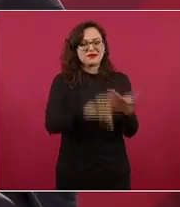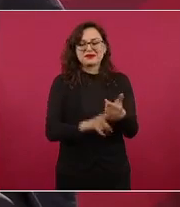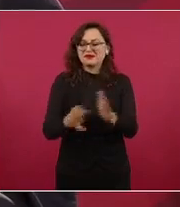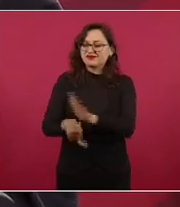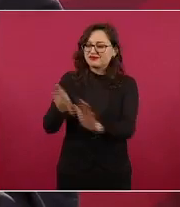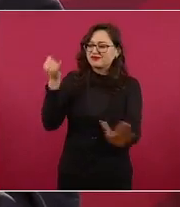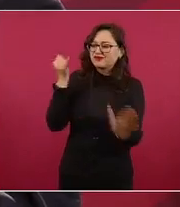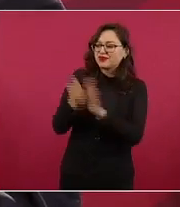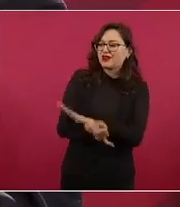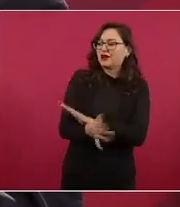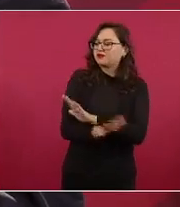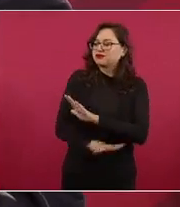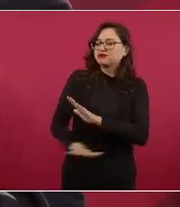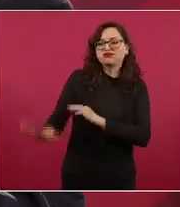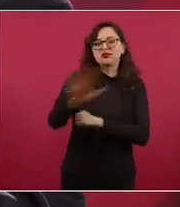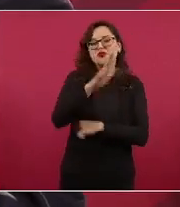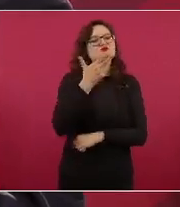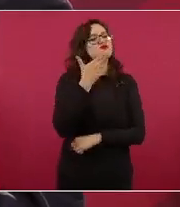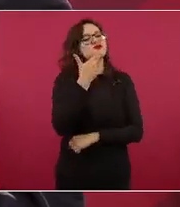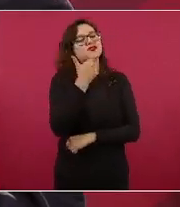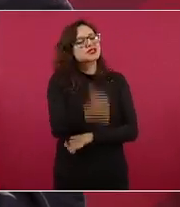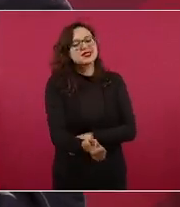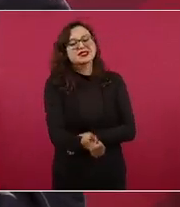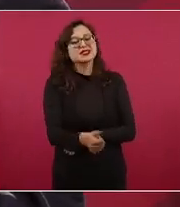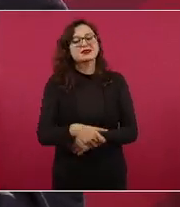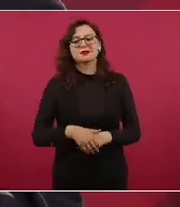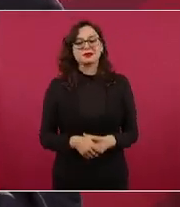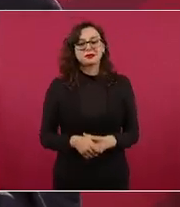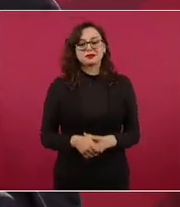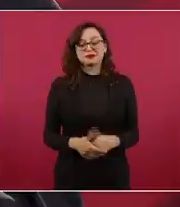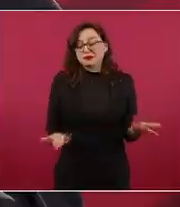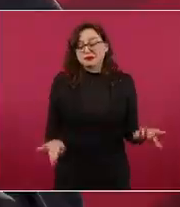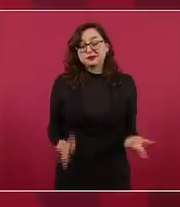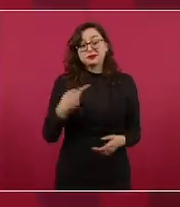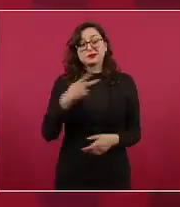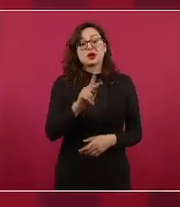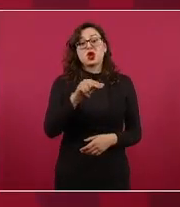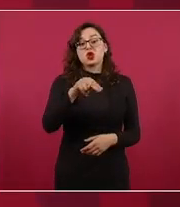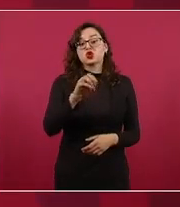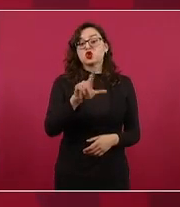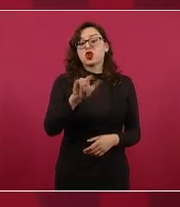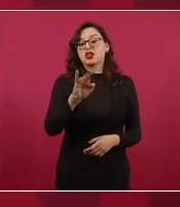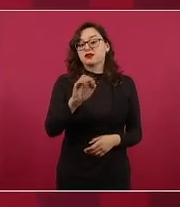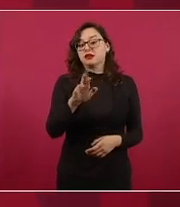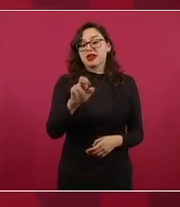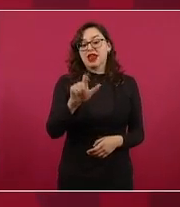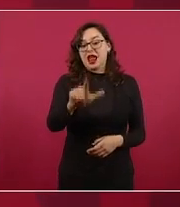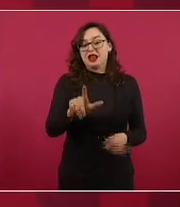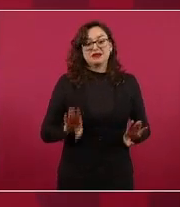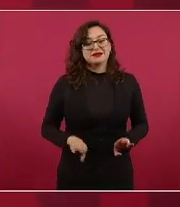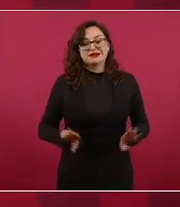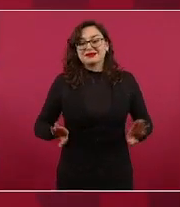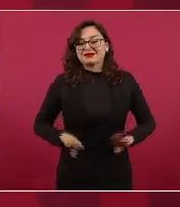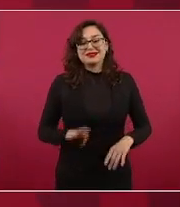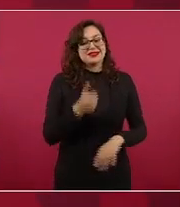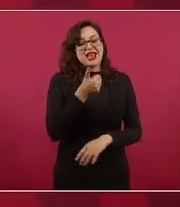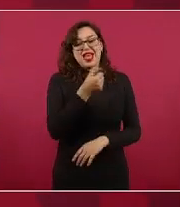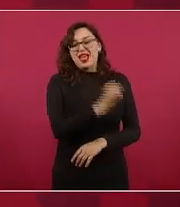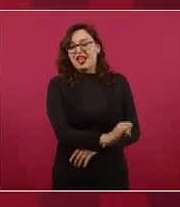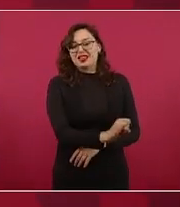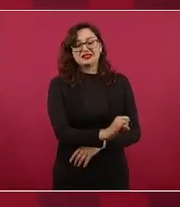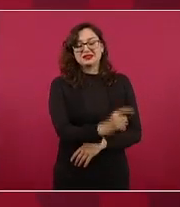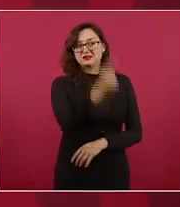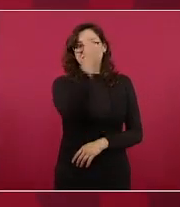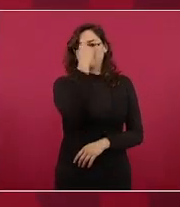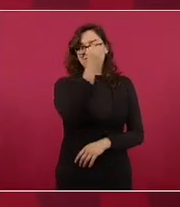eso fue lo que caracterizó al periodo neoliberal lo sigue caracterizando eso